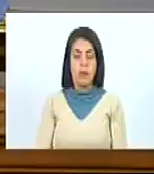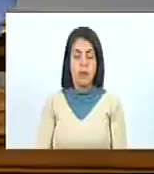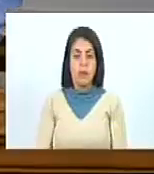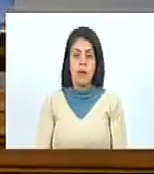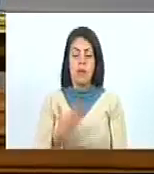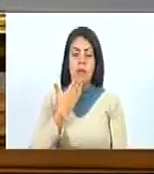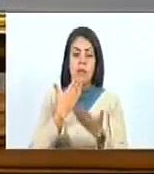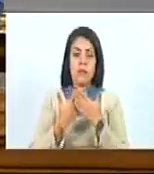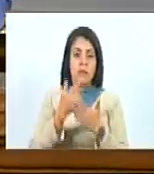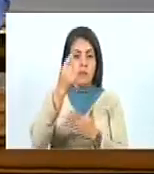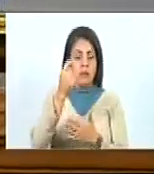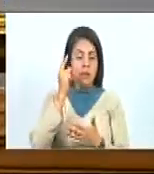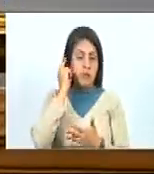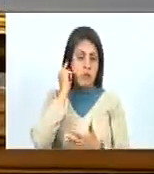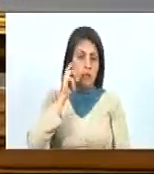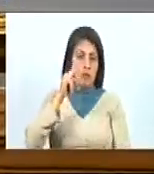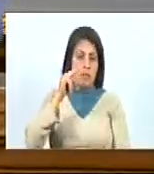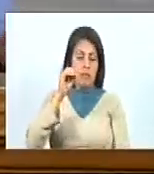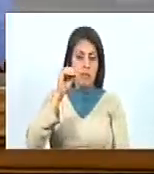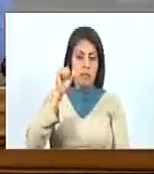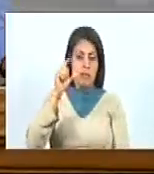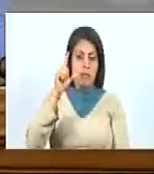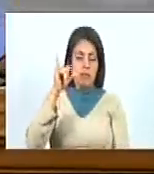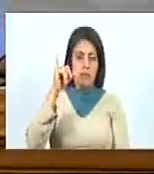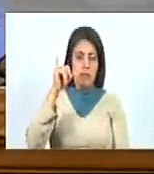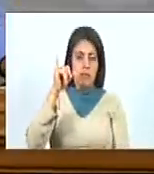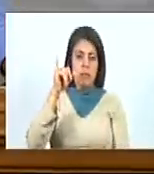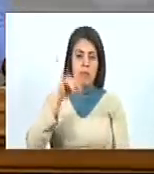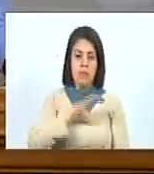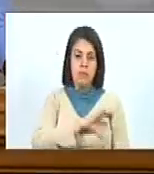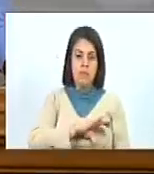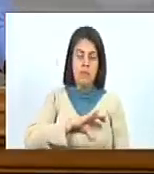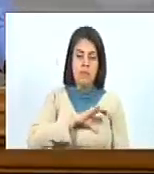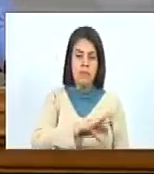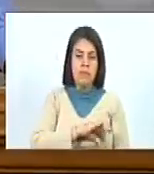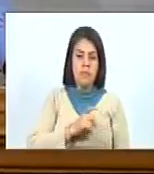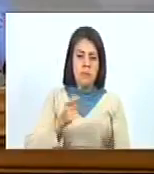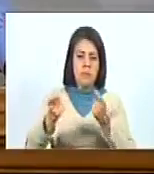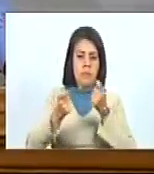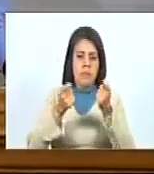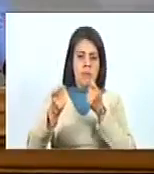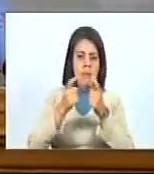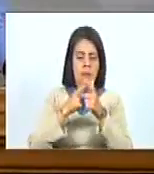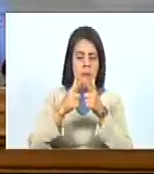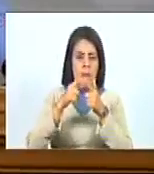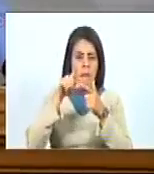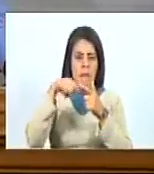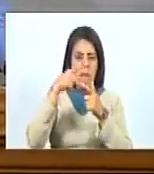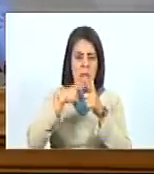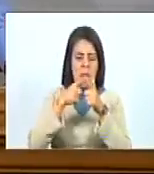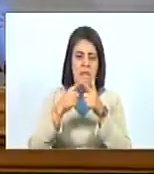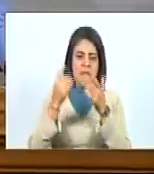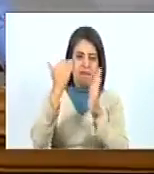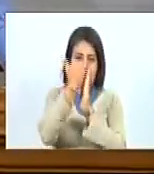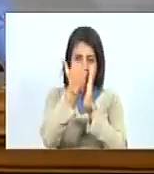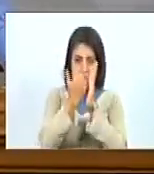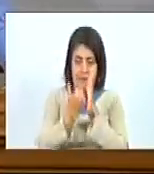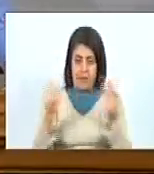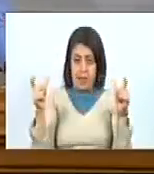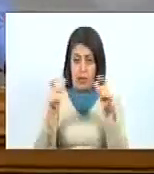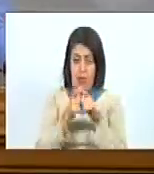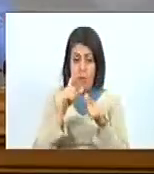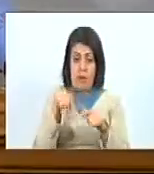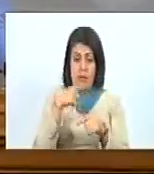Gracias, diputada Noliu Rodríguez. Voy a pedirle a la Comisión de Contraloría que mañana en su sesión